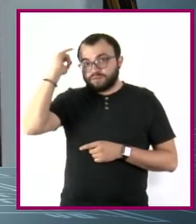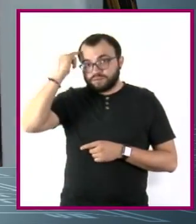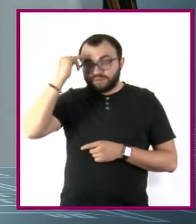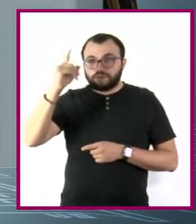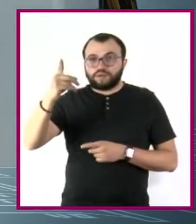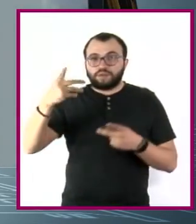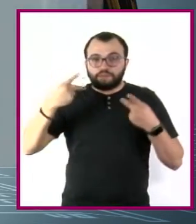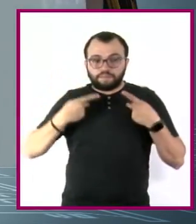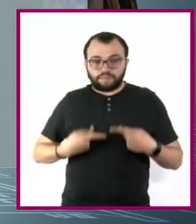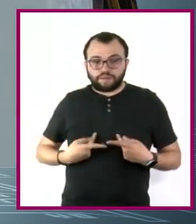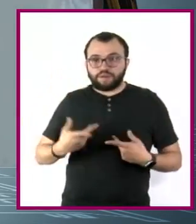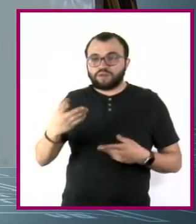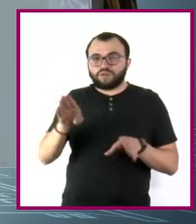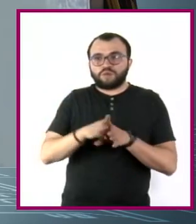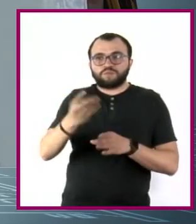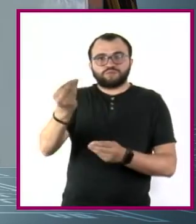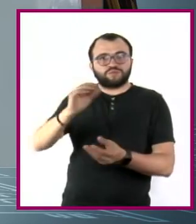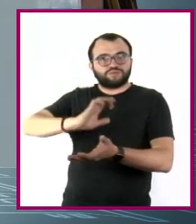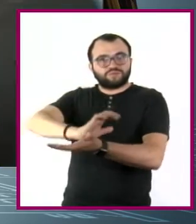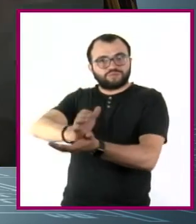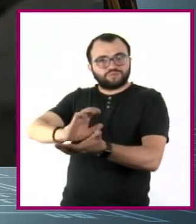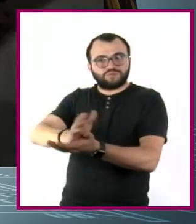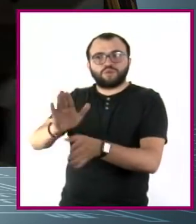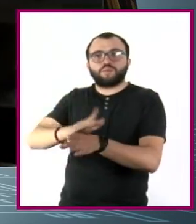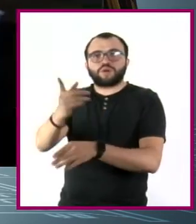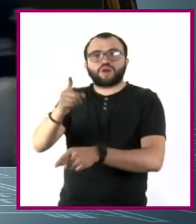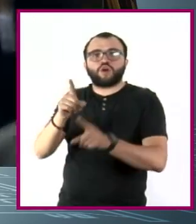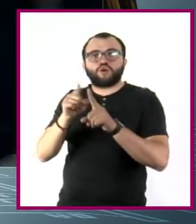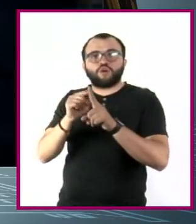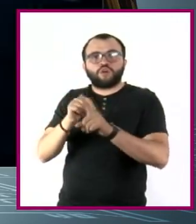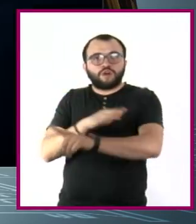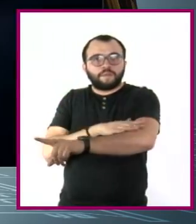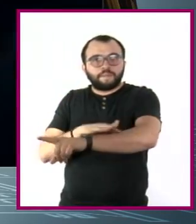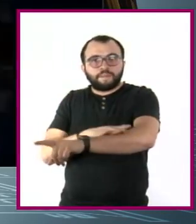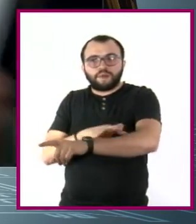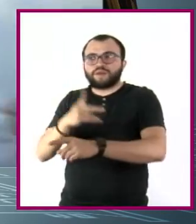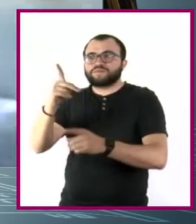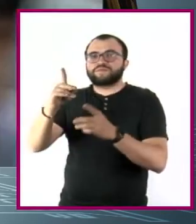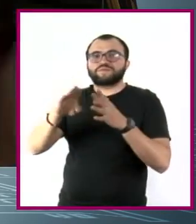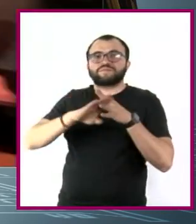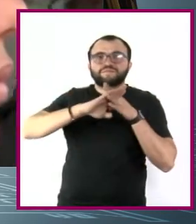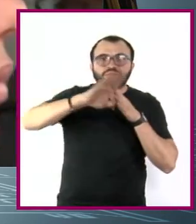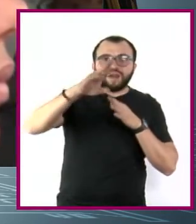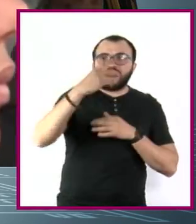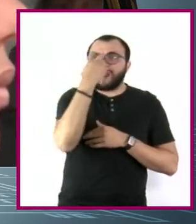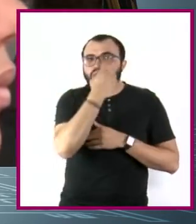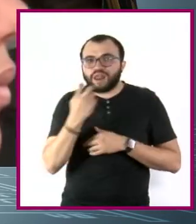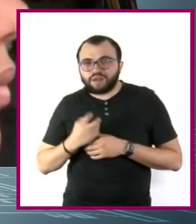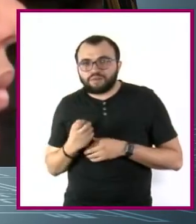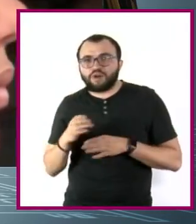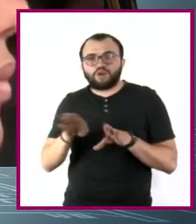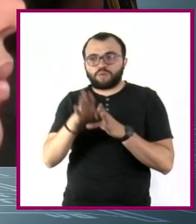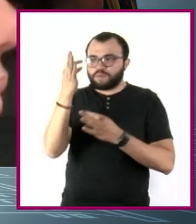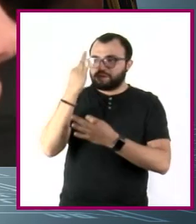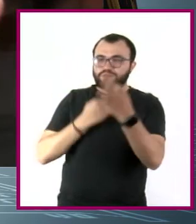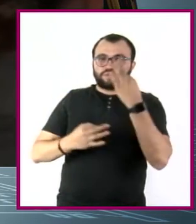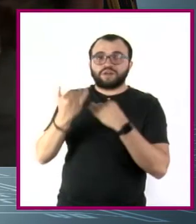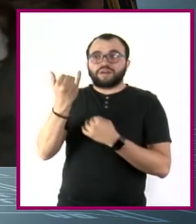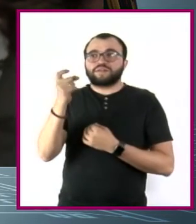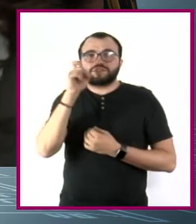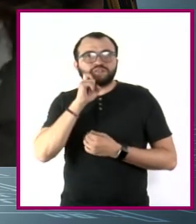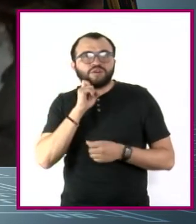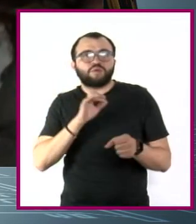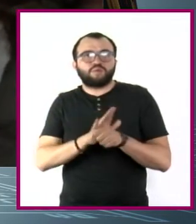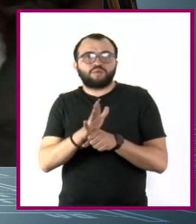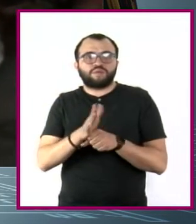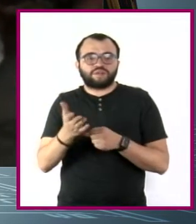migrante ha sido objeto de discriminaciones por su color de piel, su situación migratoria, lenguaje, forma de vestir y orientación sexual.